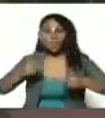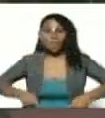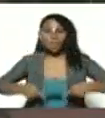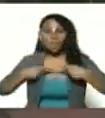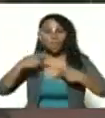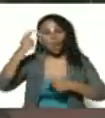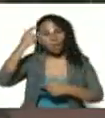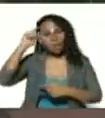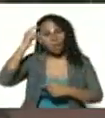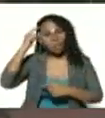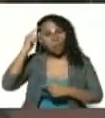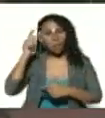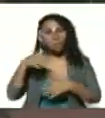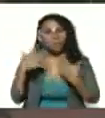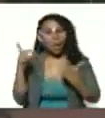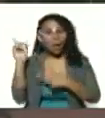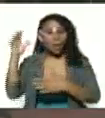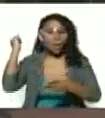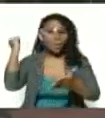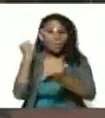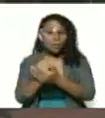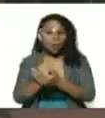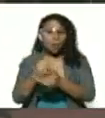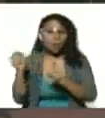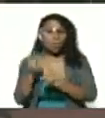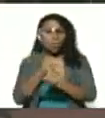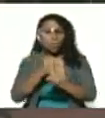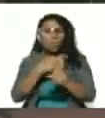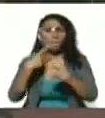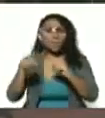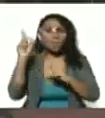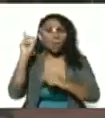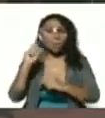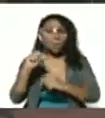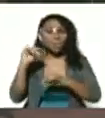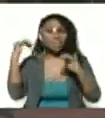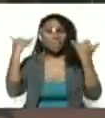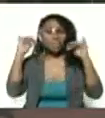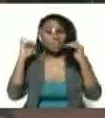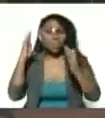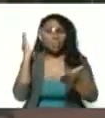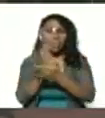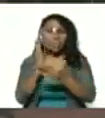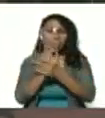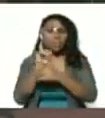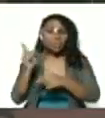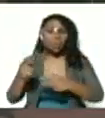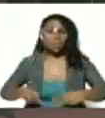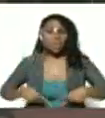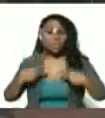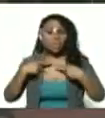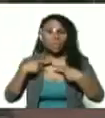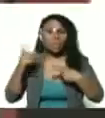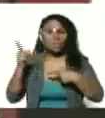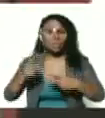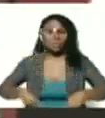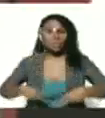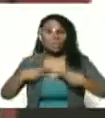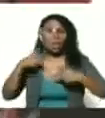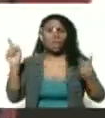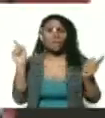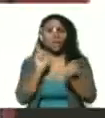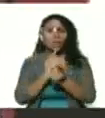recordar que fue asesinado fue torturado pero también tenemos que celebrar siempre su vida una vida que fue corta pero